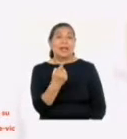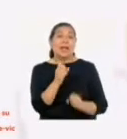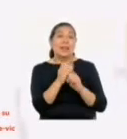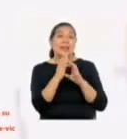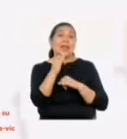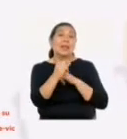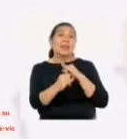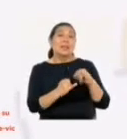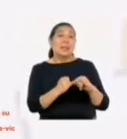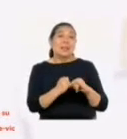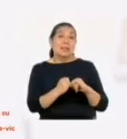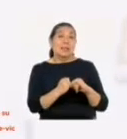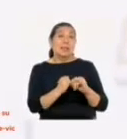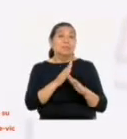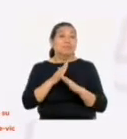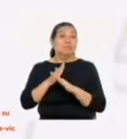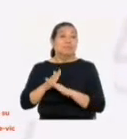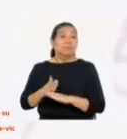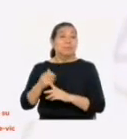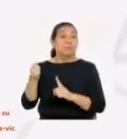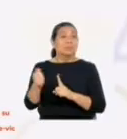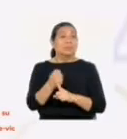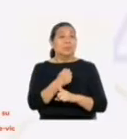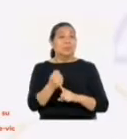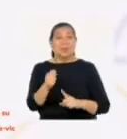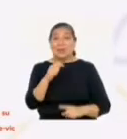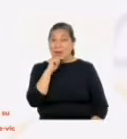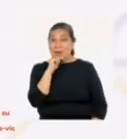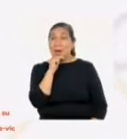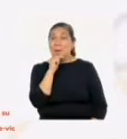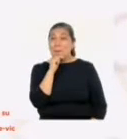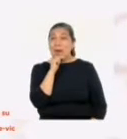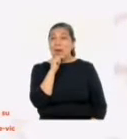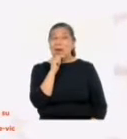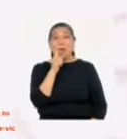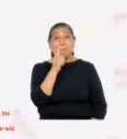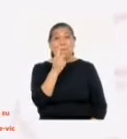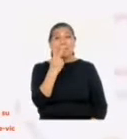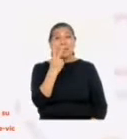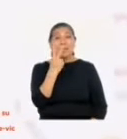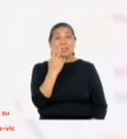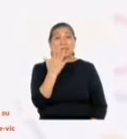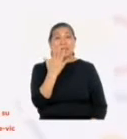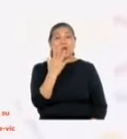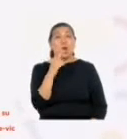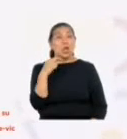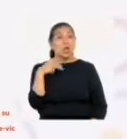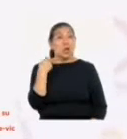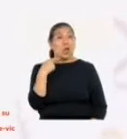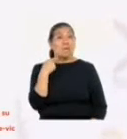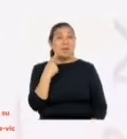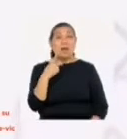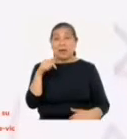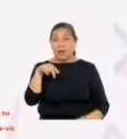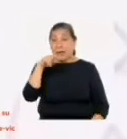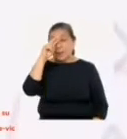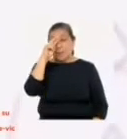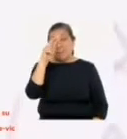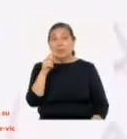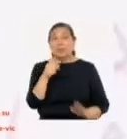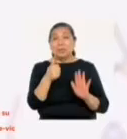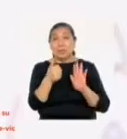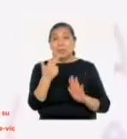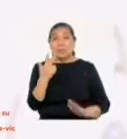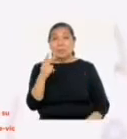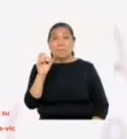motivo del Día Internacional de la Eliminación de la Violencia contra la Mujer, que se conmemora el 25 de noviembre, informó que en nuestro país